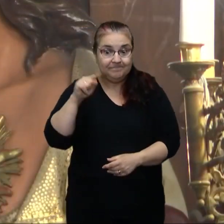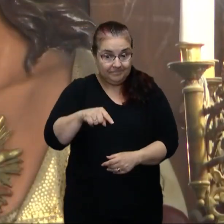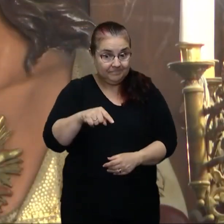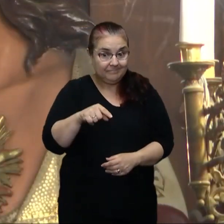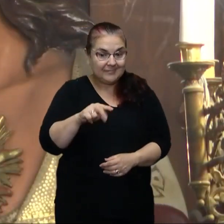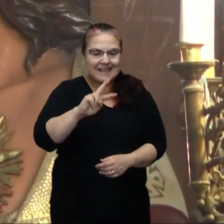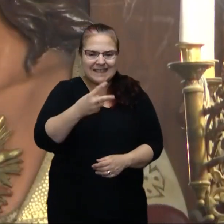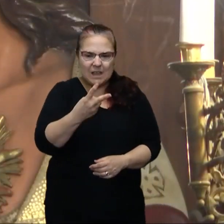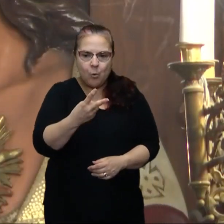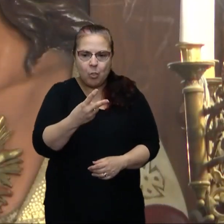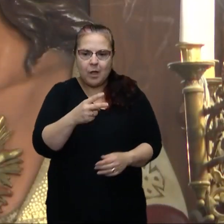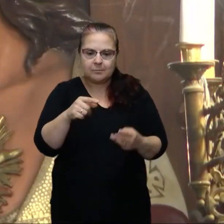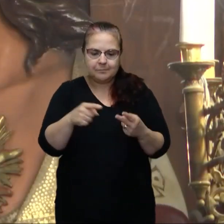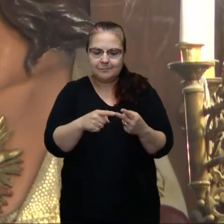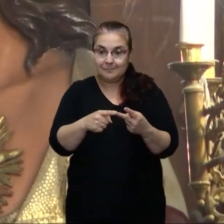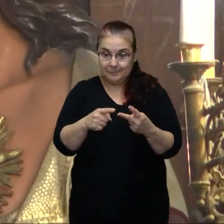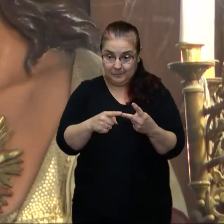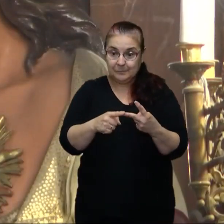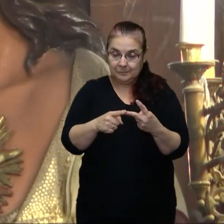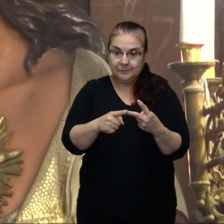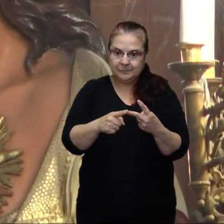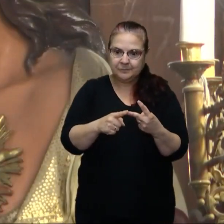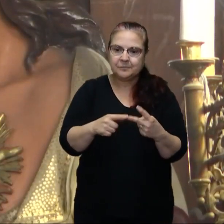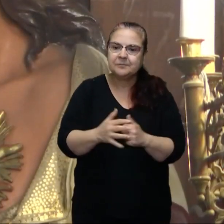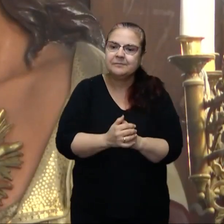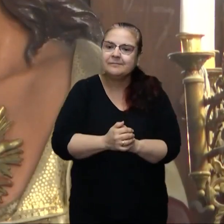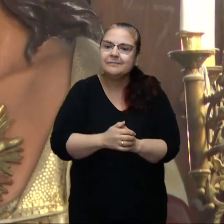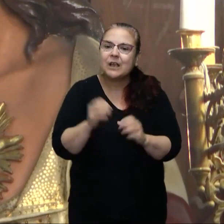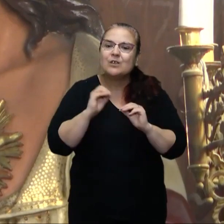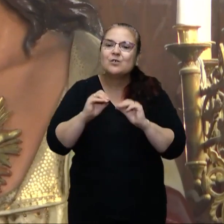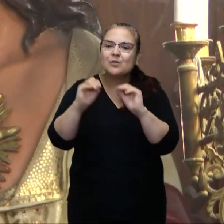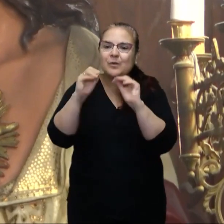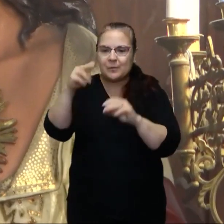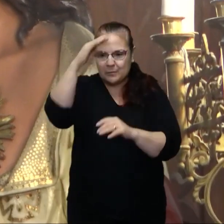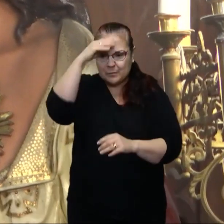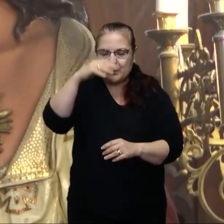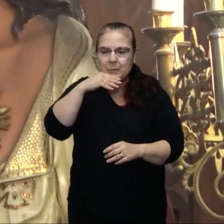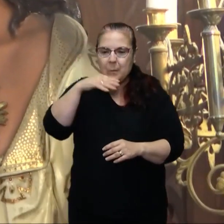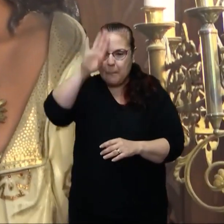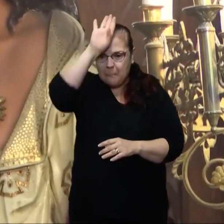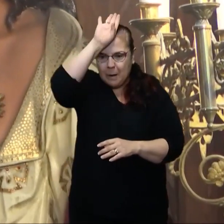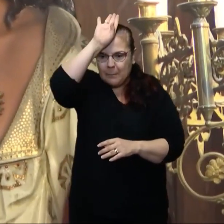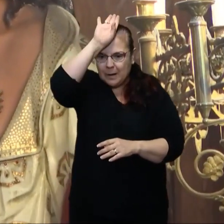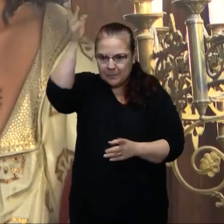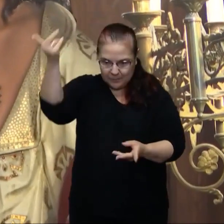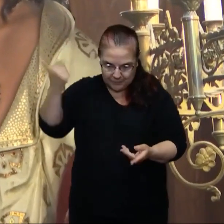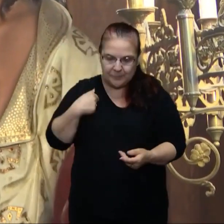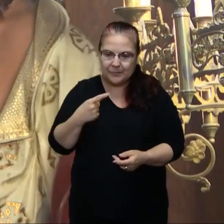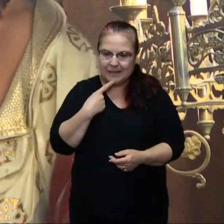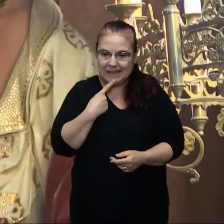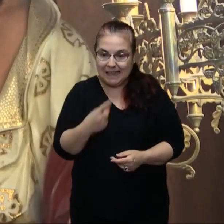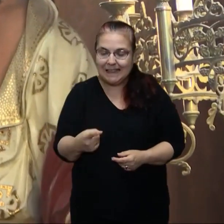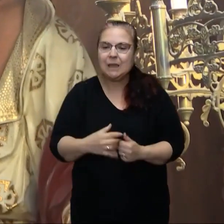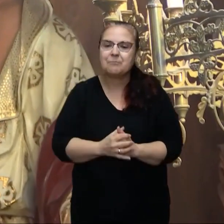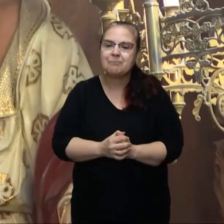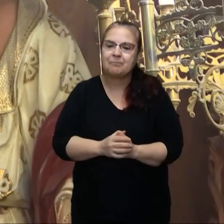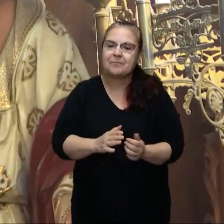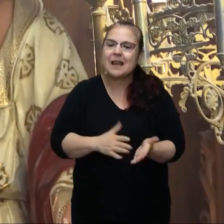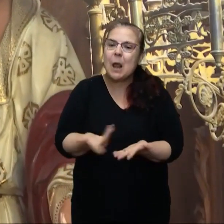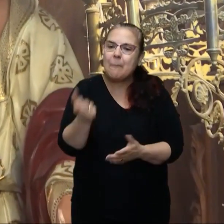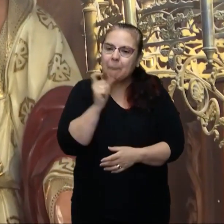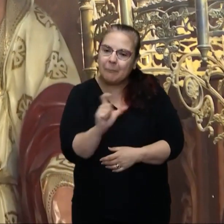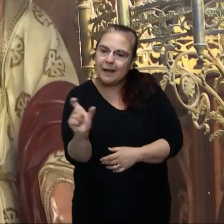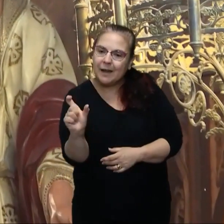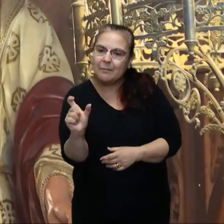segunda palabra, el Santo Padre en su predicación nos hablaba la palabra amor.